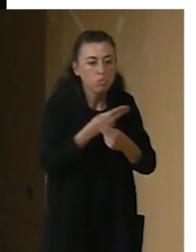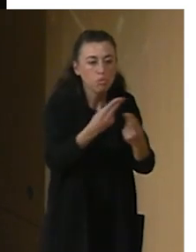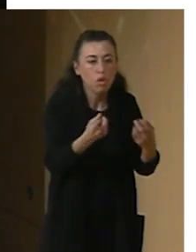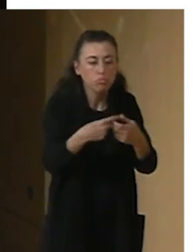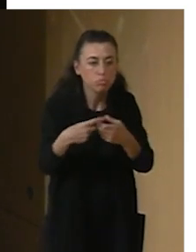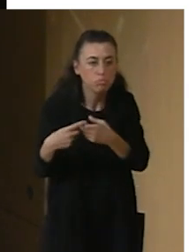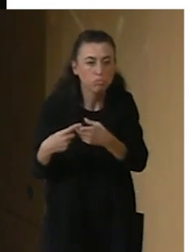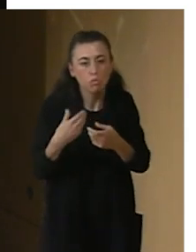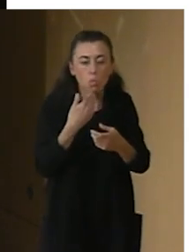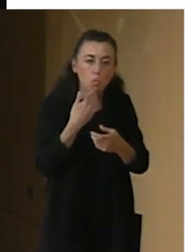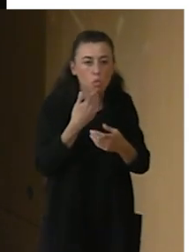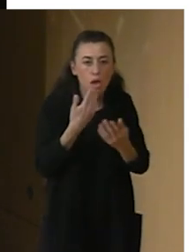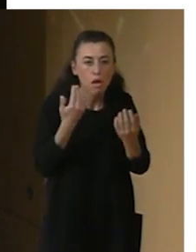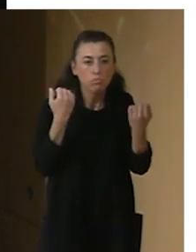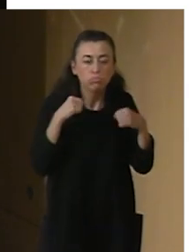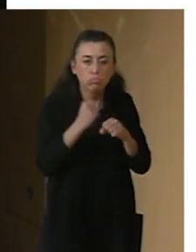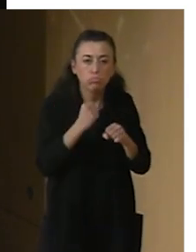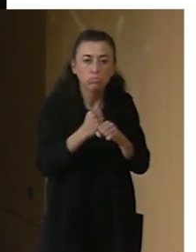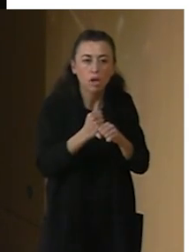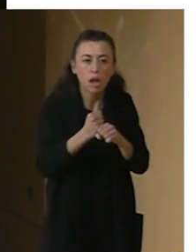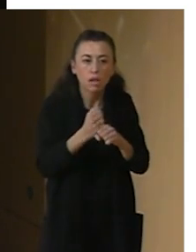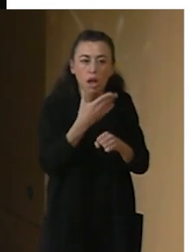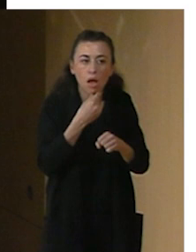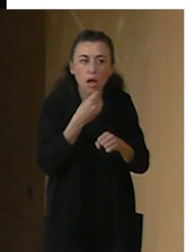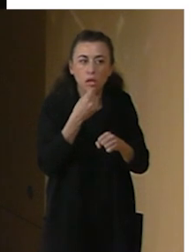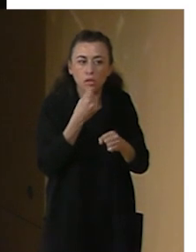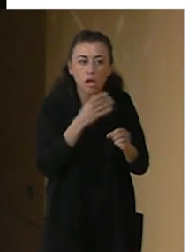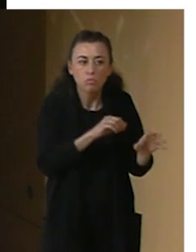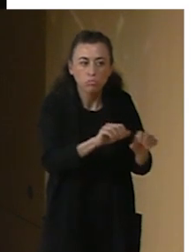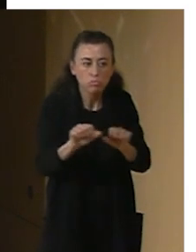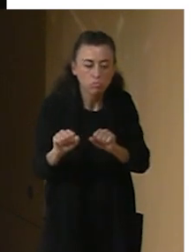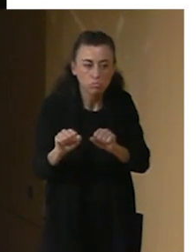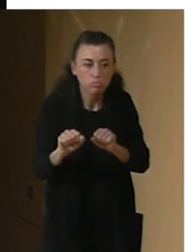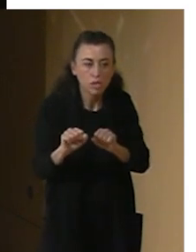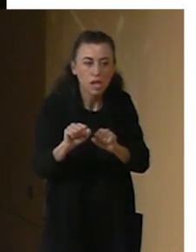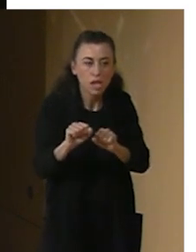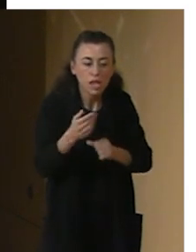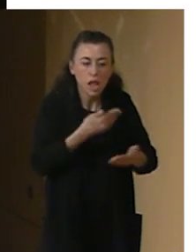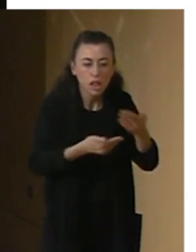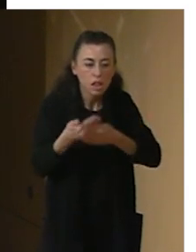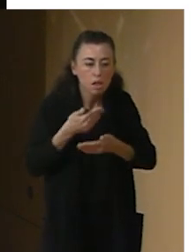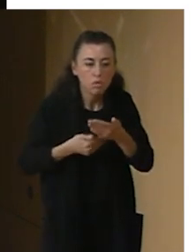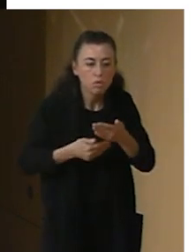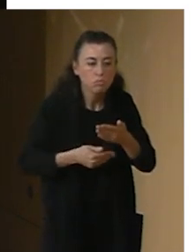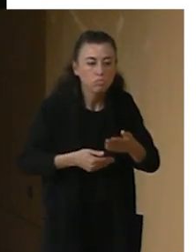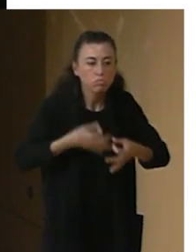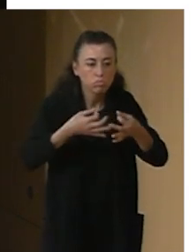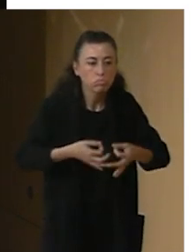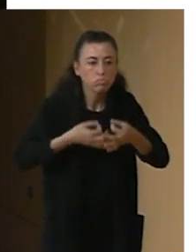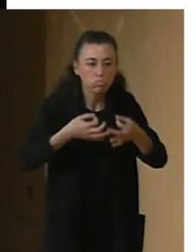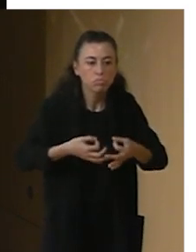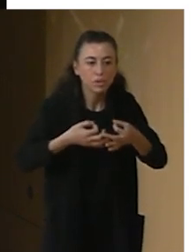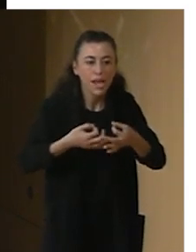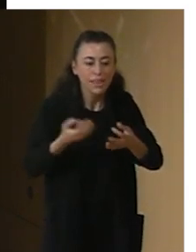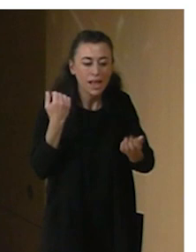práctica estética politizada y el intercambio mutuamente influyente entre intérprete y